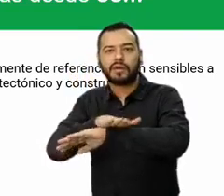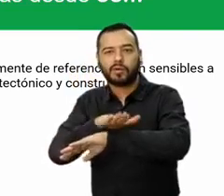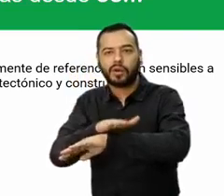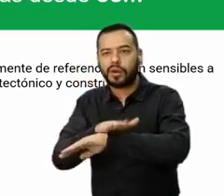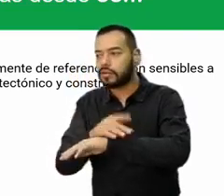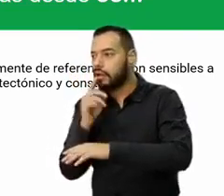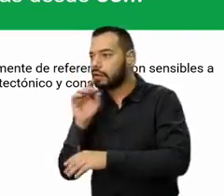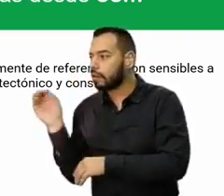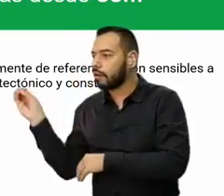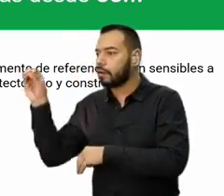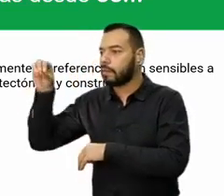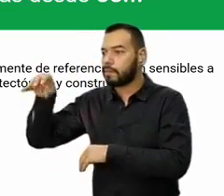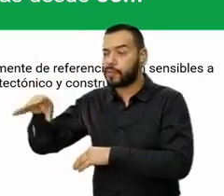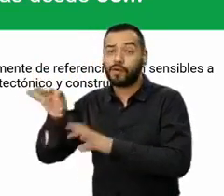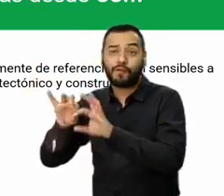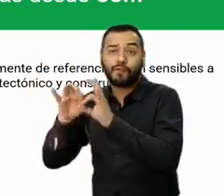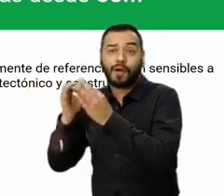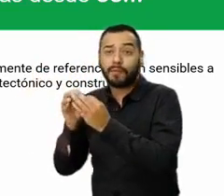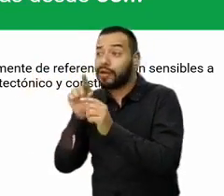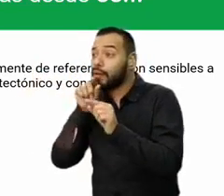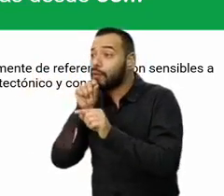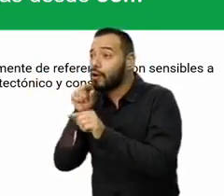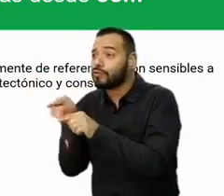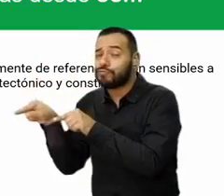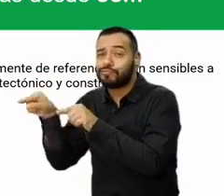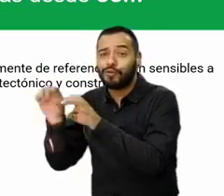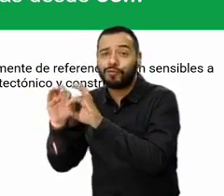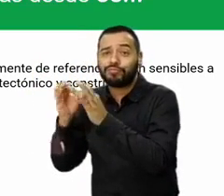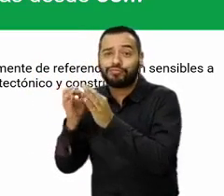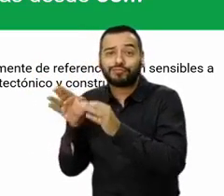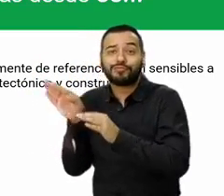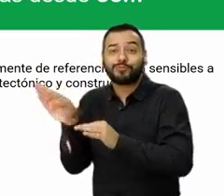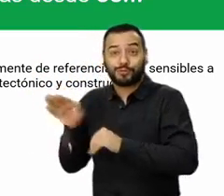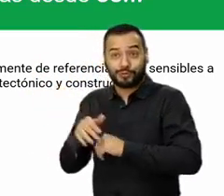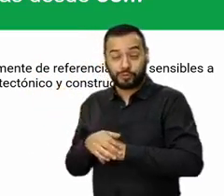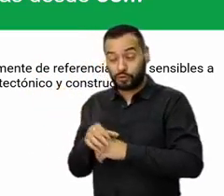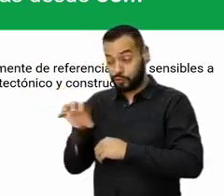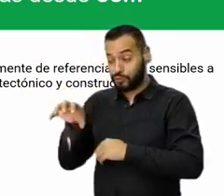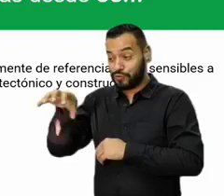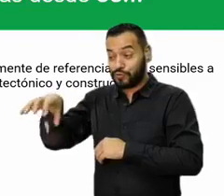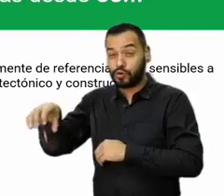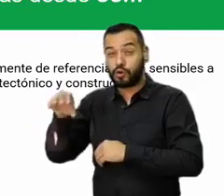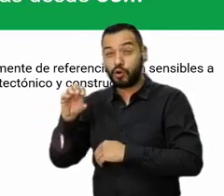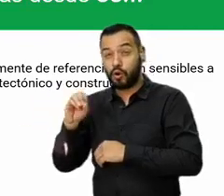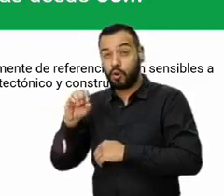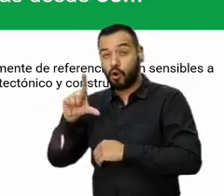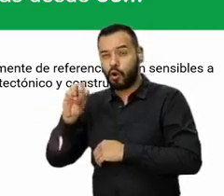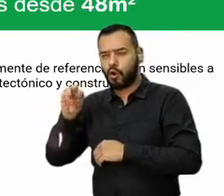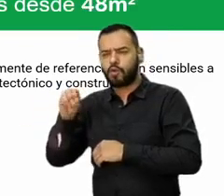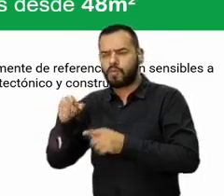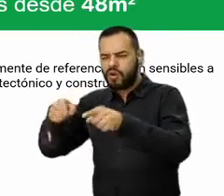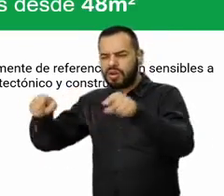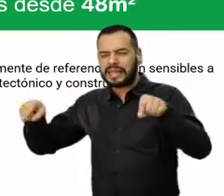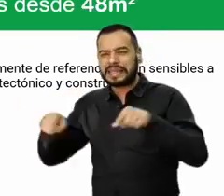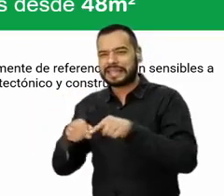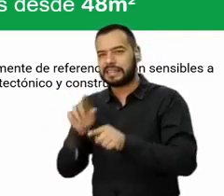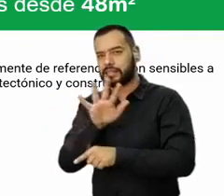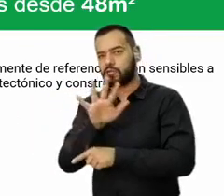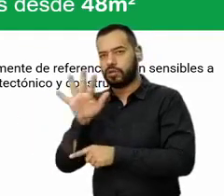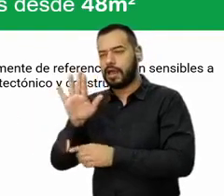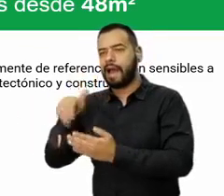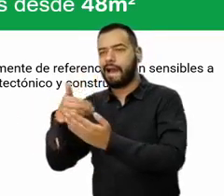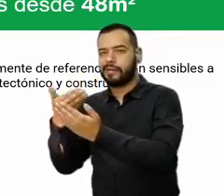migración y están formando su familia. Entonces tenemos apartamentos en Olmo desde 55 metros cuadrados hasta